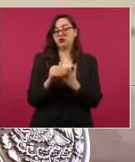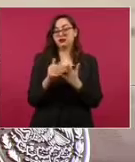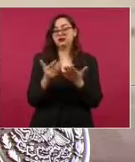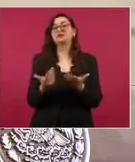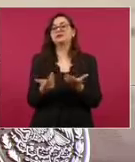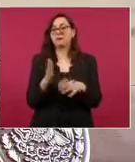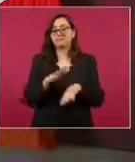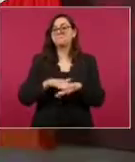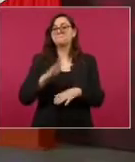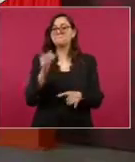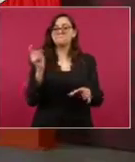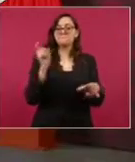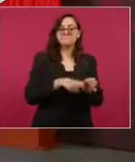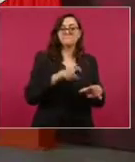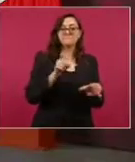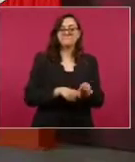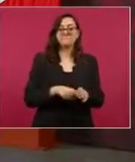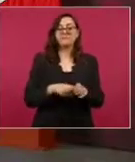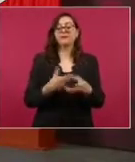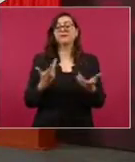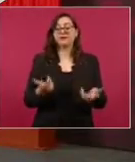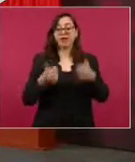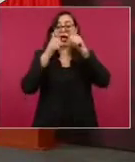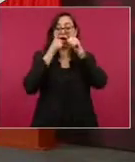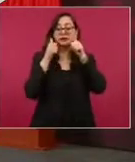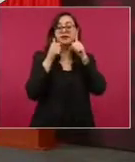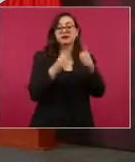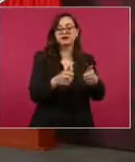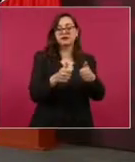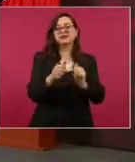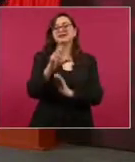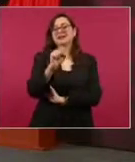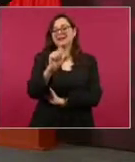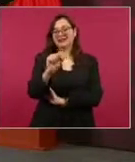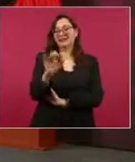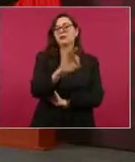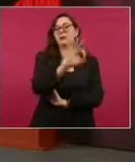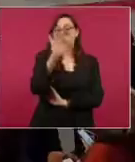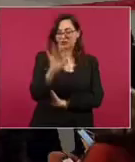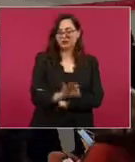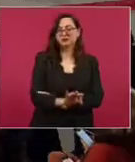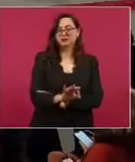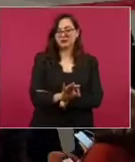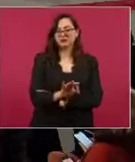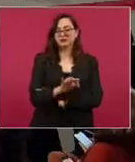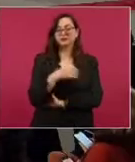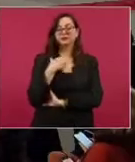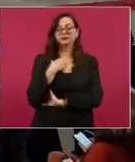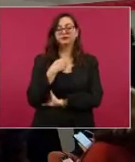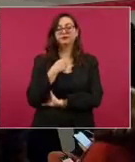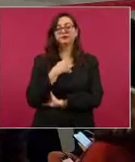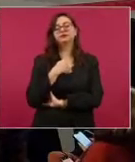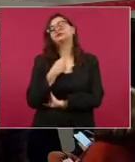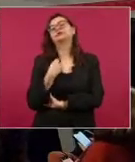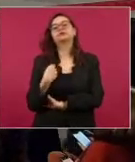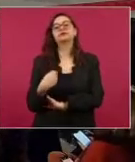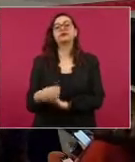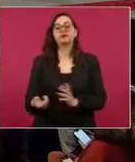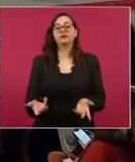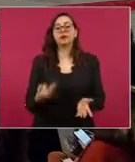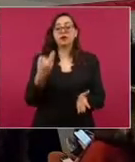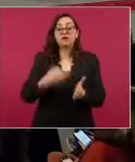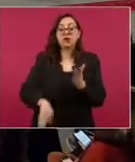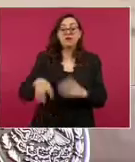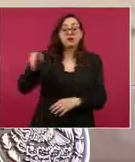40.3 y un 61% de nuestra meta. Están por definirse los estados de